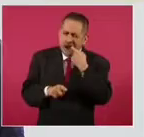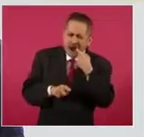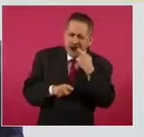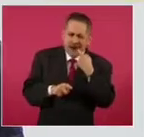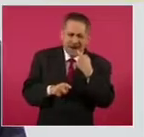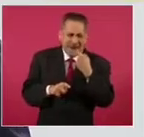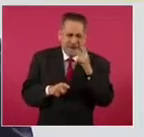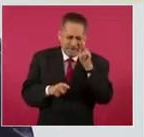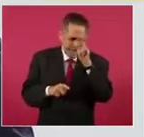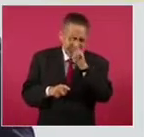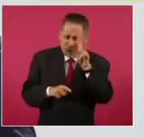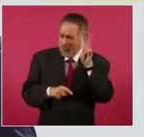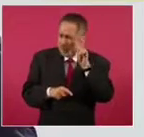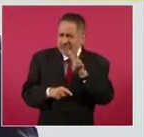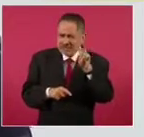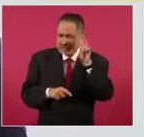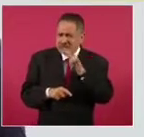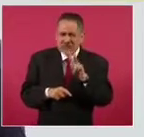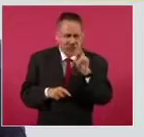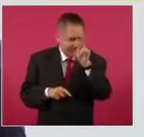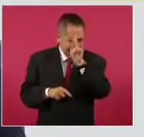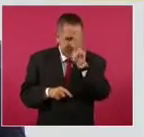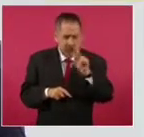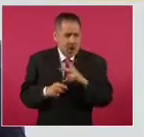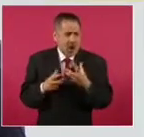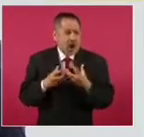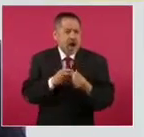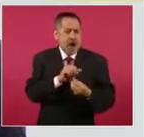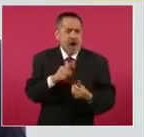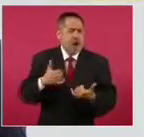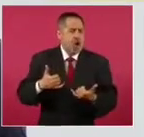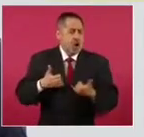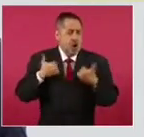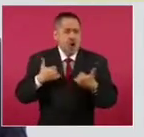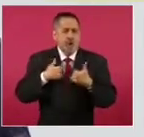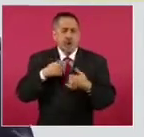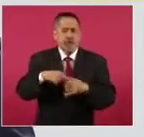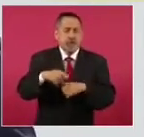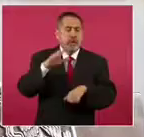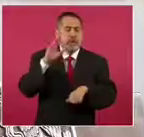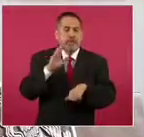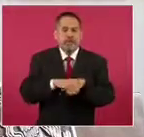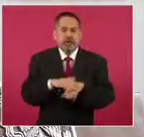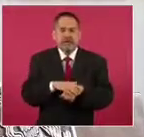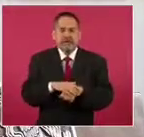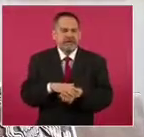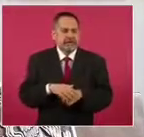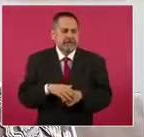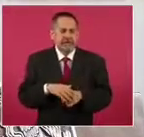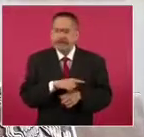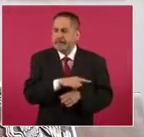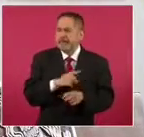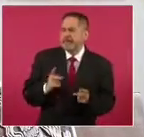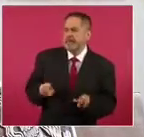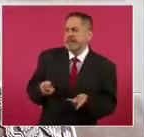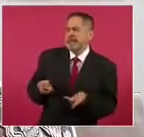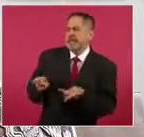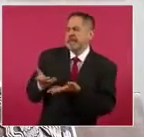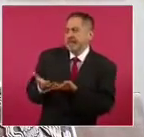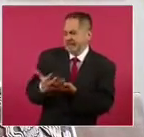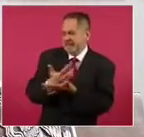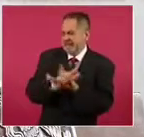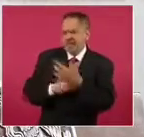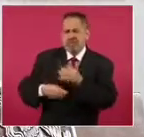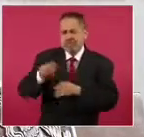entre adolescentes y jóvenes para generar, por supuesto, mayores mercados y ganancias en detrimento